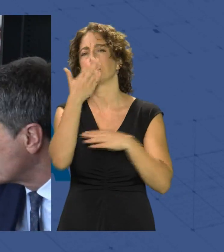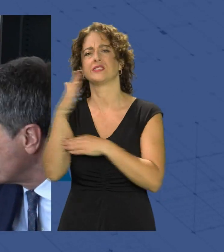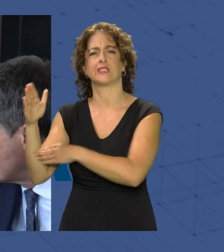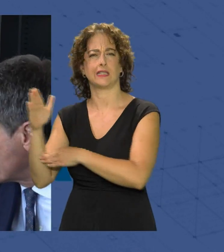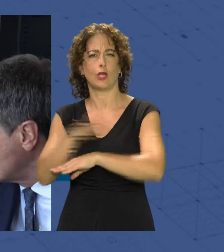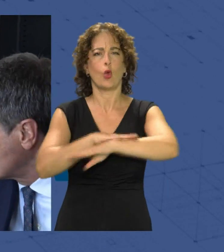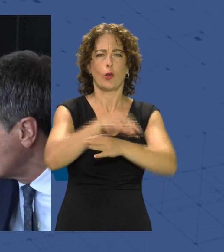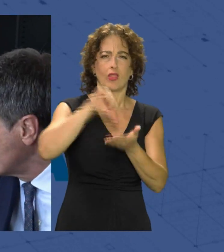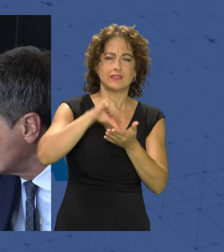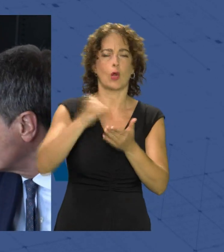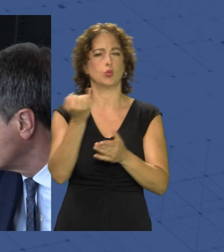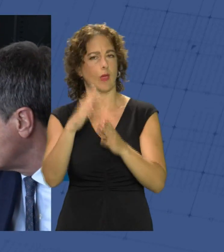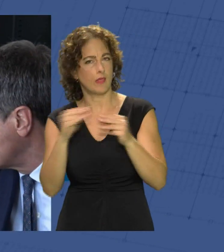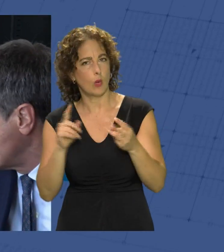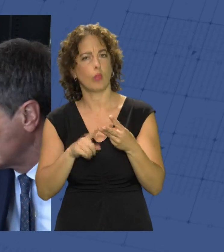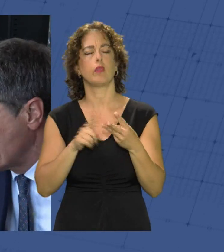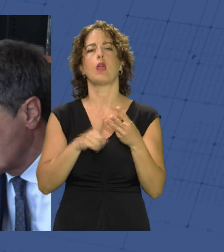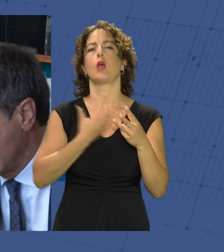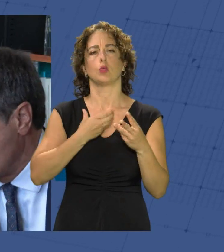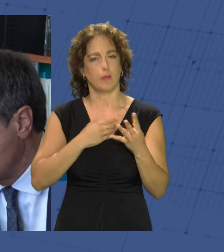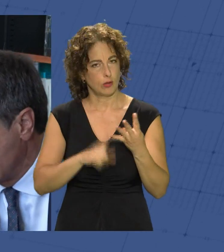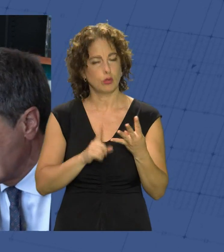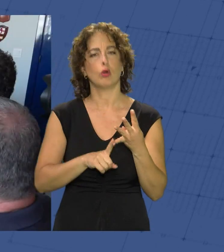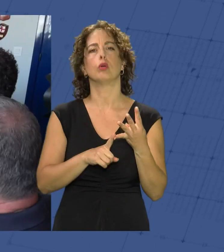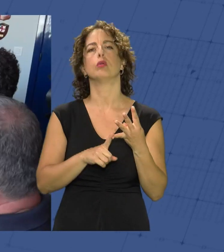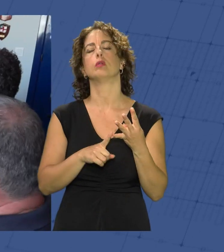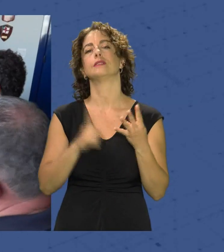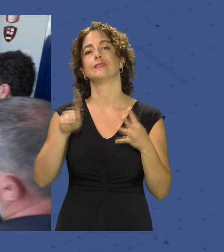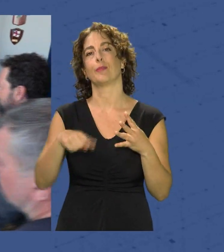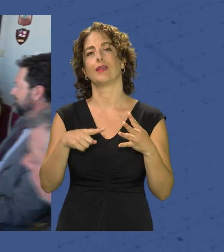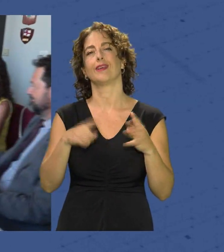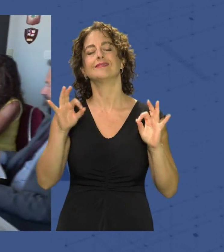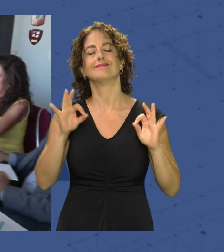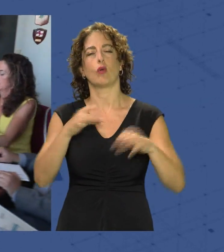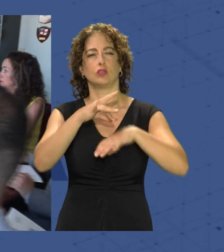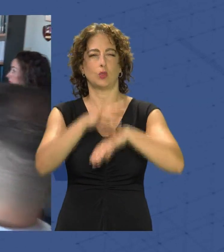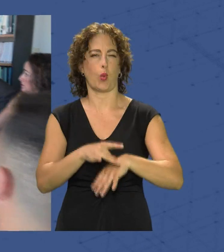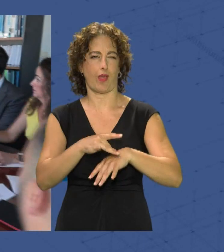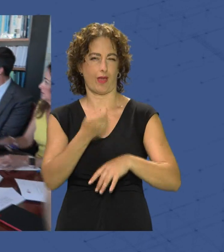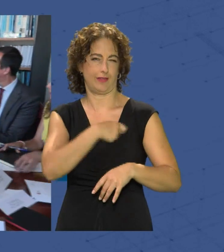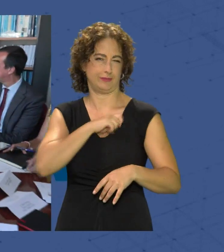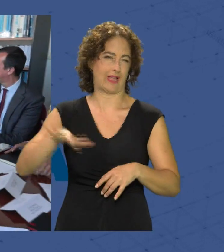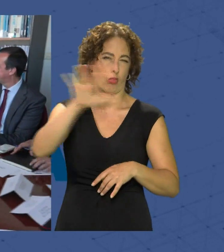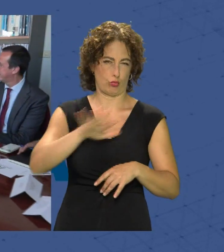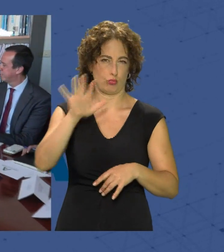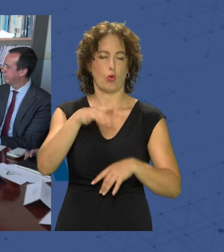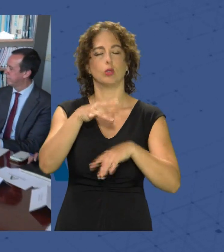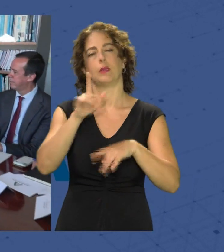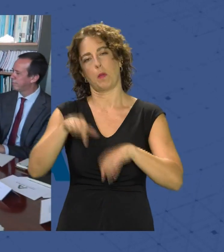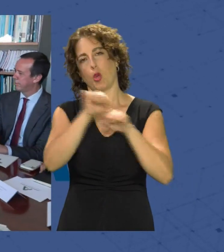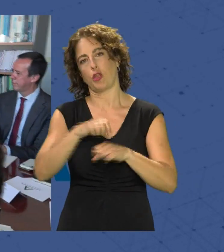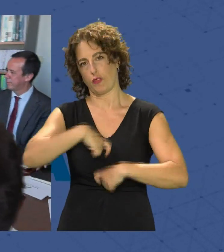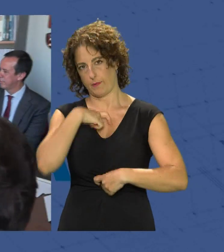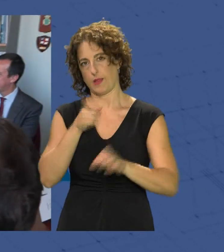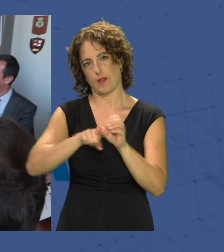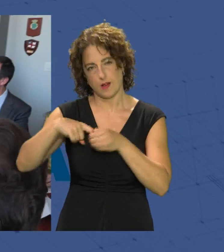del Gobierno Central, Junta de Andalucía, Ayuntamiento, así como de los Cuerpos y Fuerzas de Seguridad del Estado o Protección Civil. Un